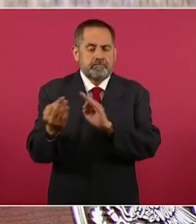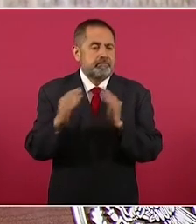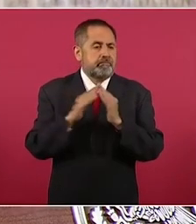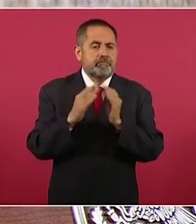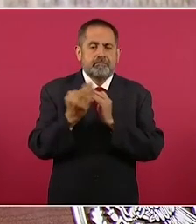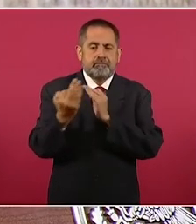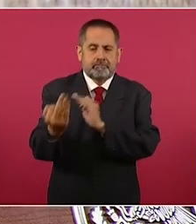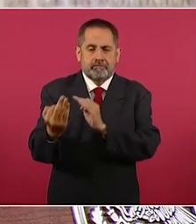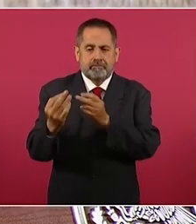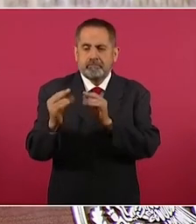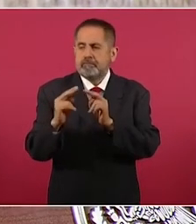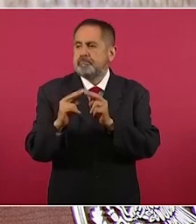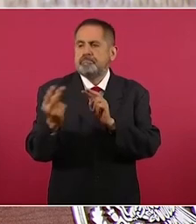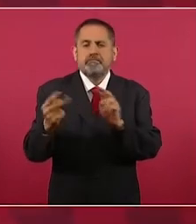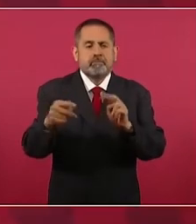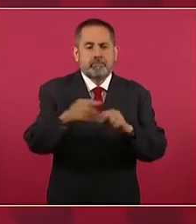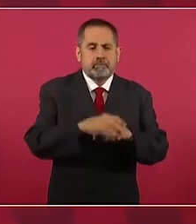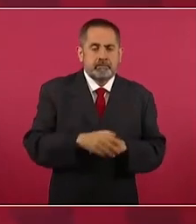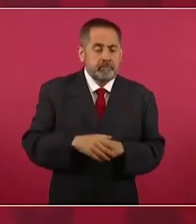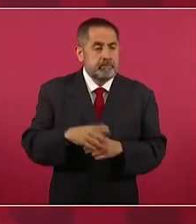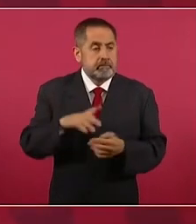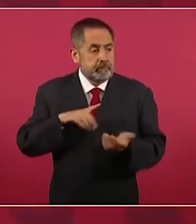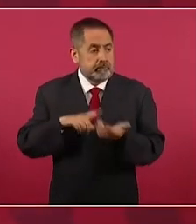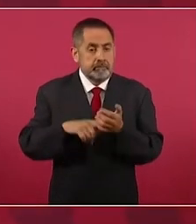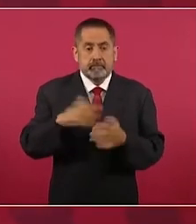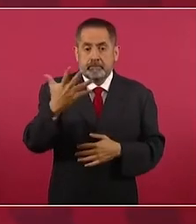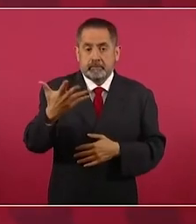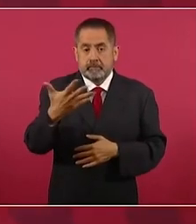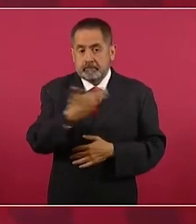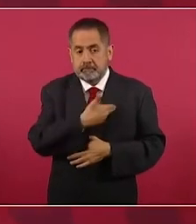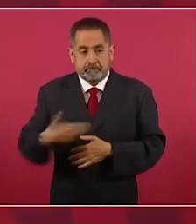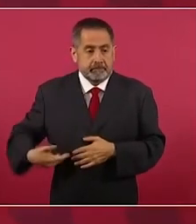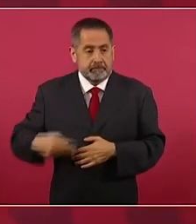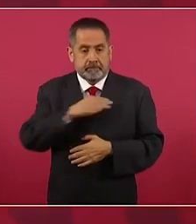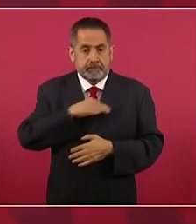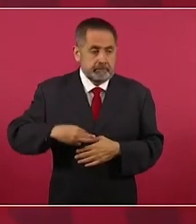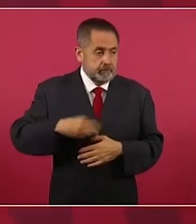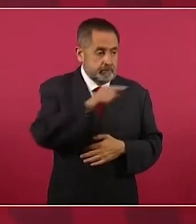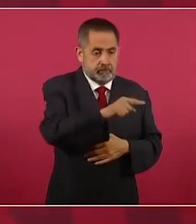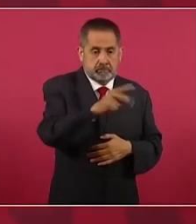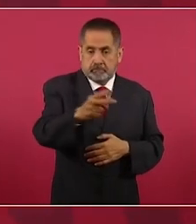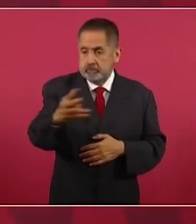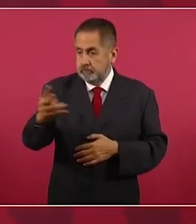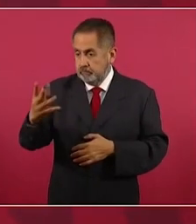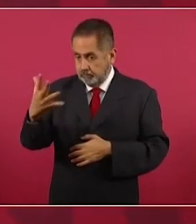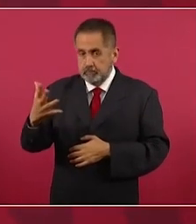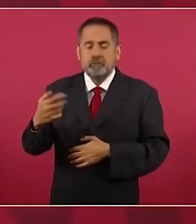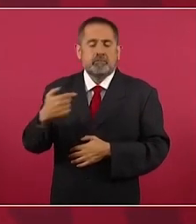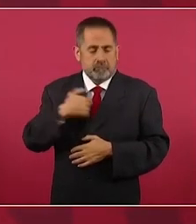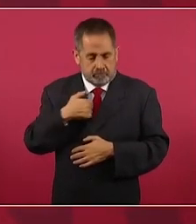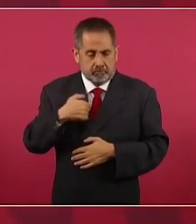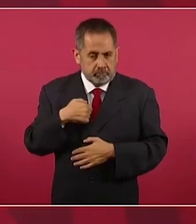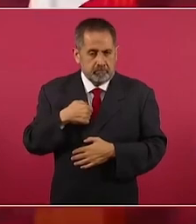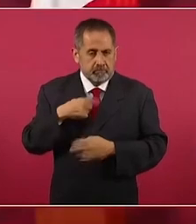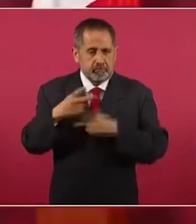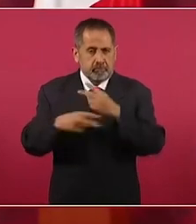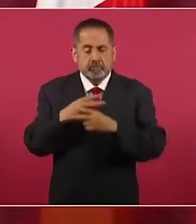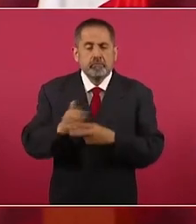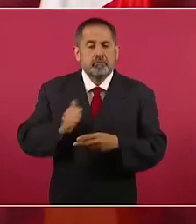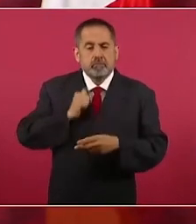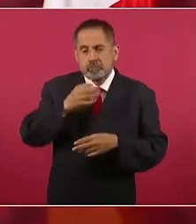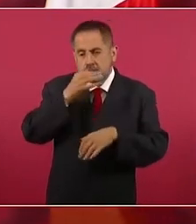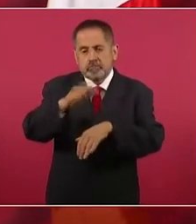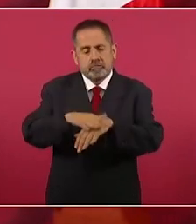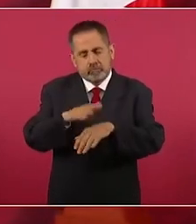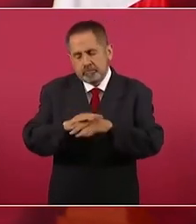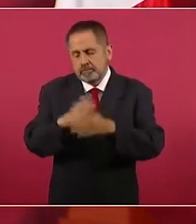a un acuerdo con los cinco presidentes municipales y yo aprovecho para